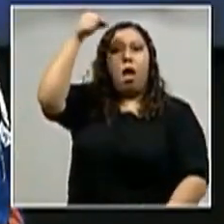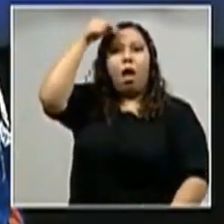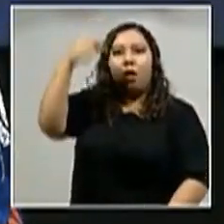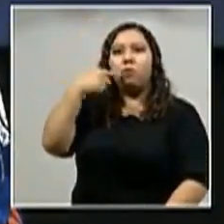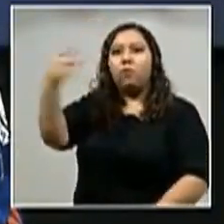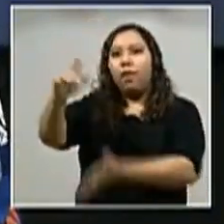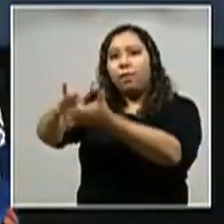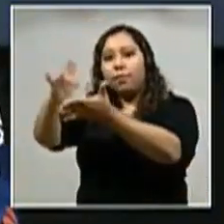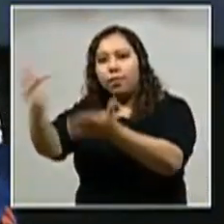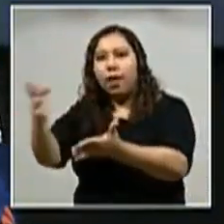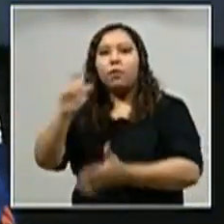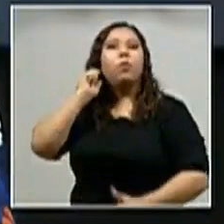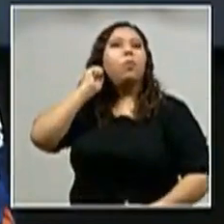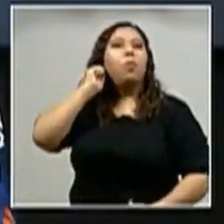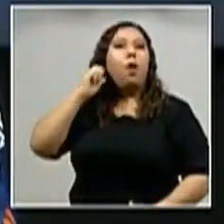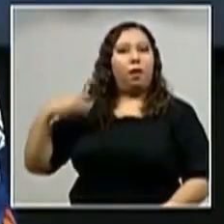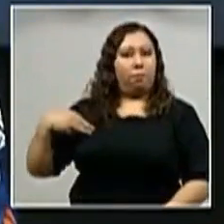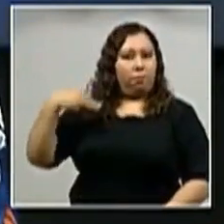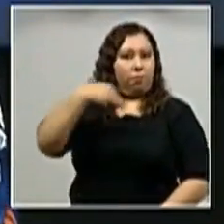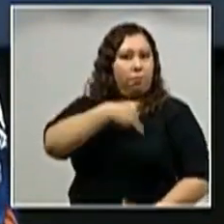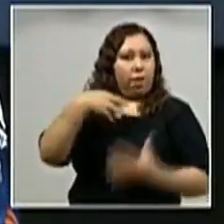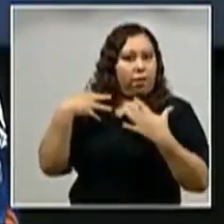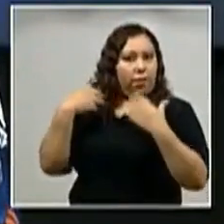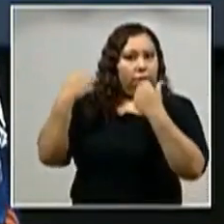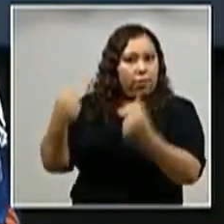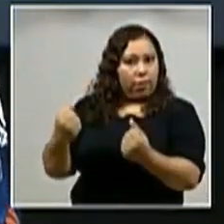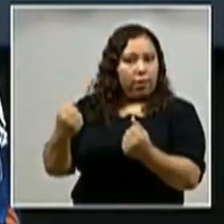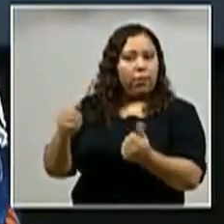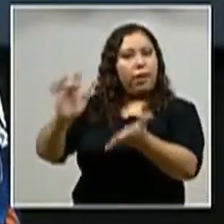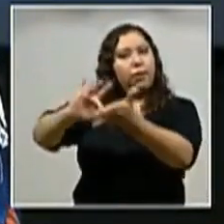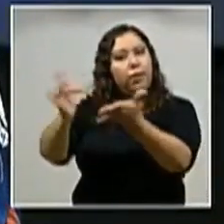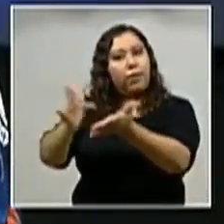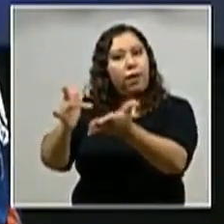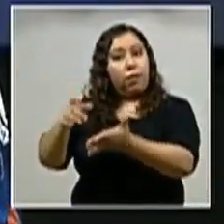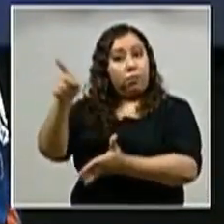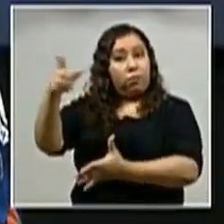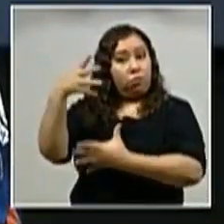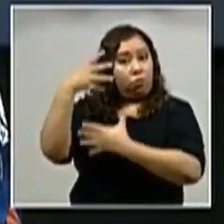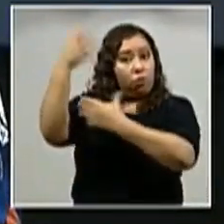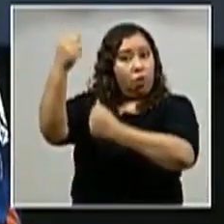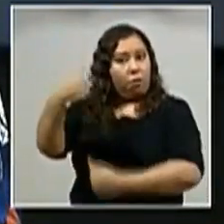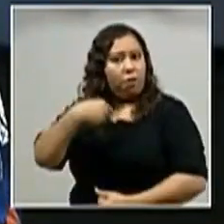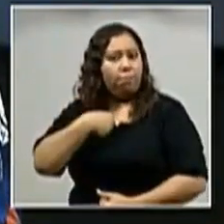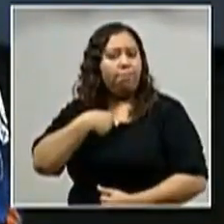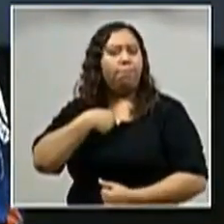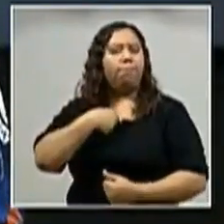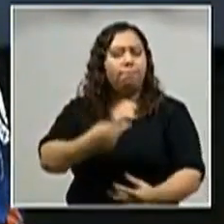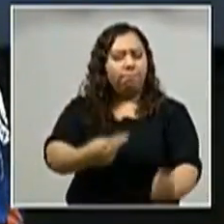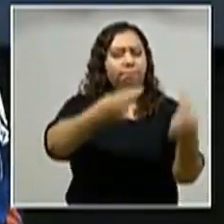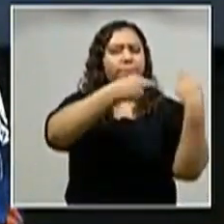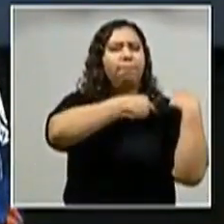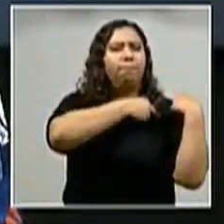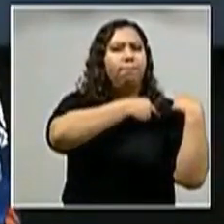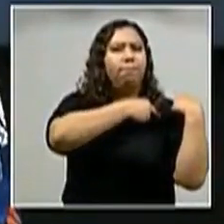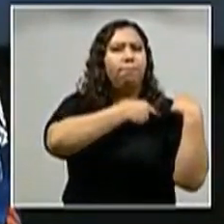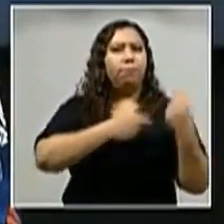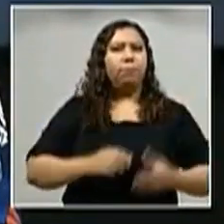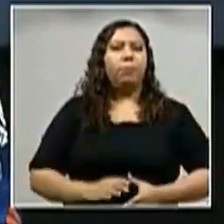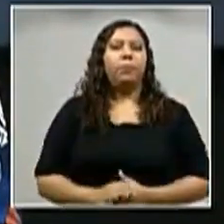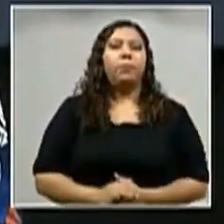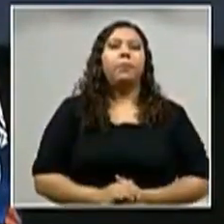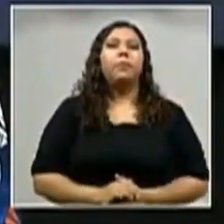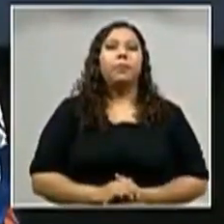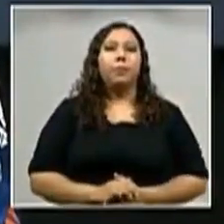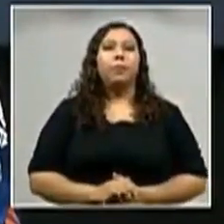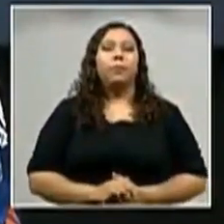ministra de salud, por haber puesto la confianza en mi persona para este